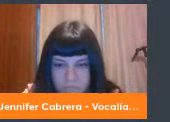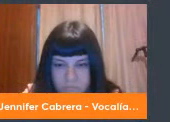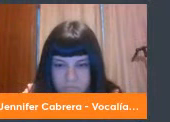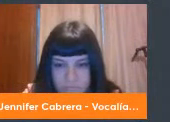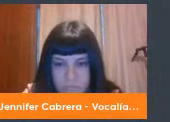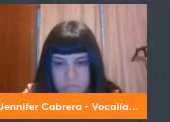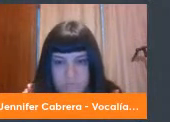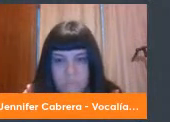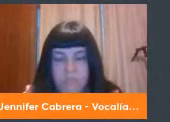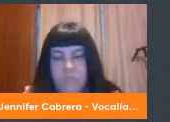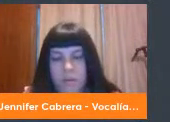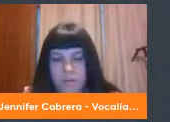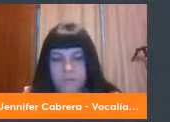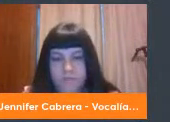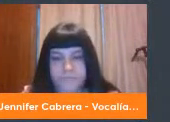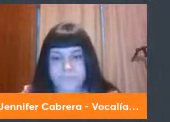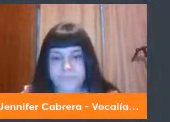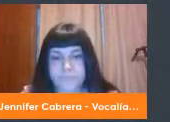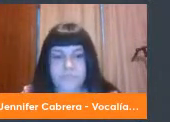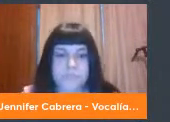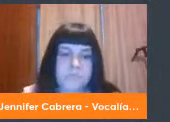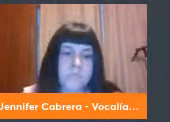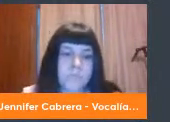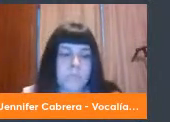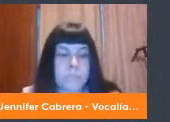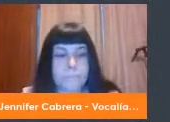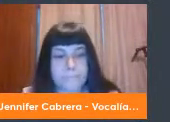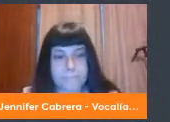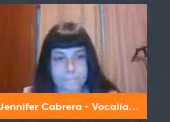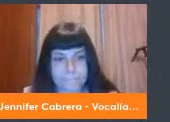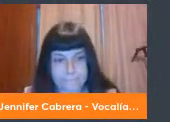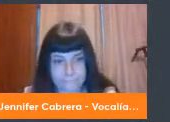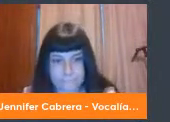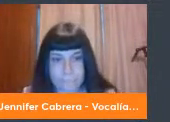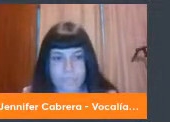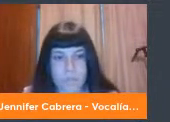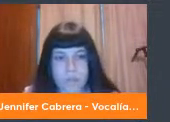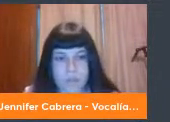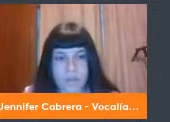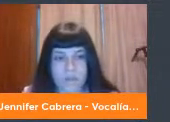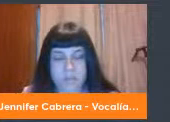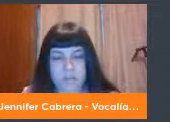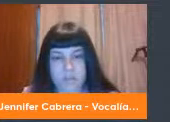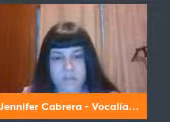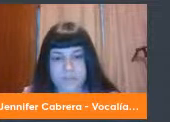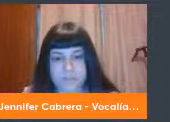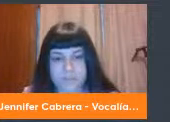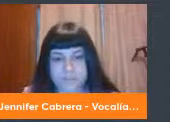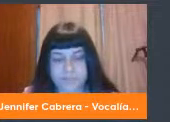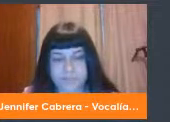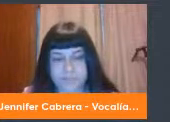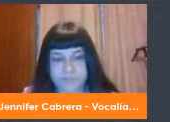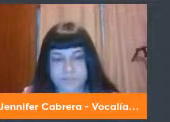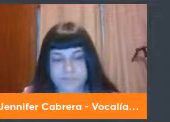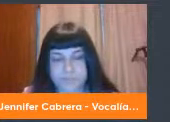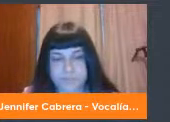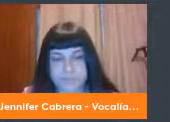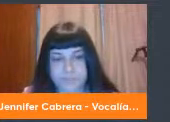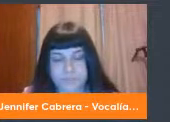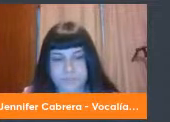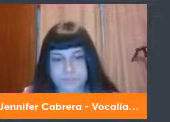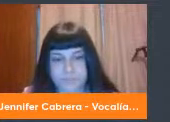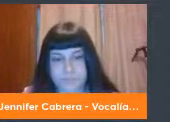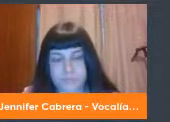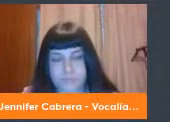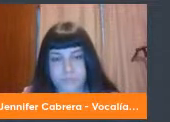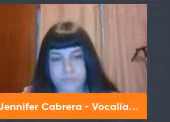es una preocupación no solo de las instituciones de educación superior, sino que también es una preocupación del Estado. Y por tanto, es lo que el